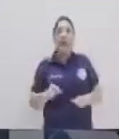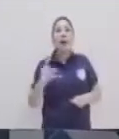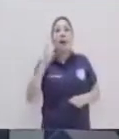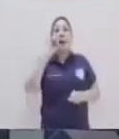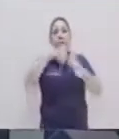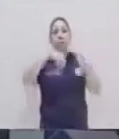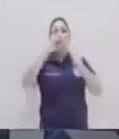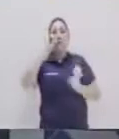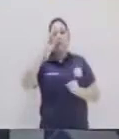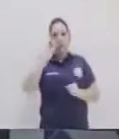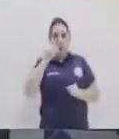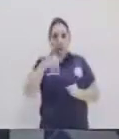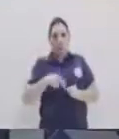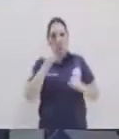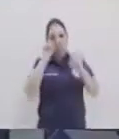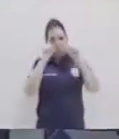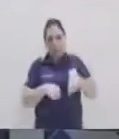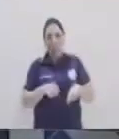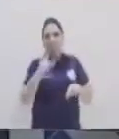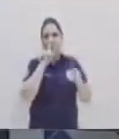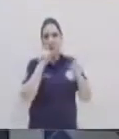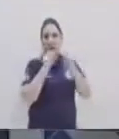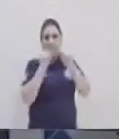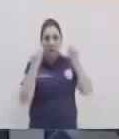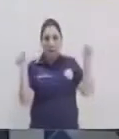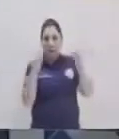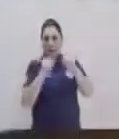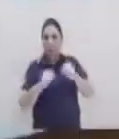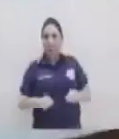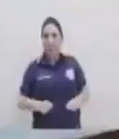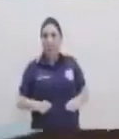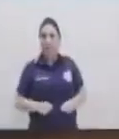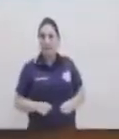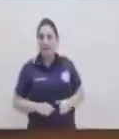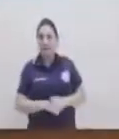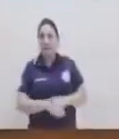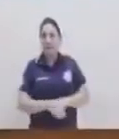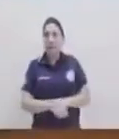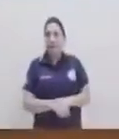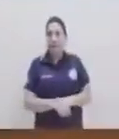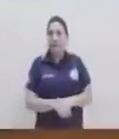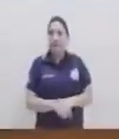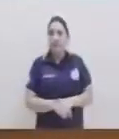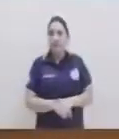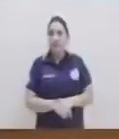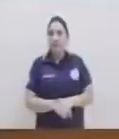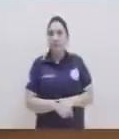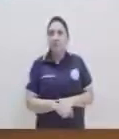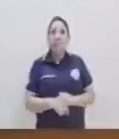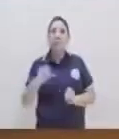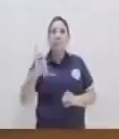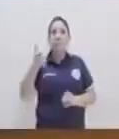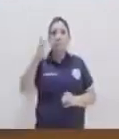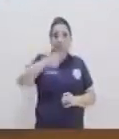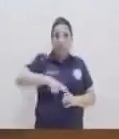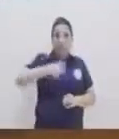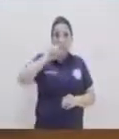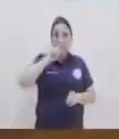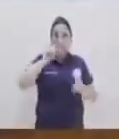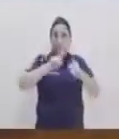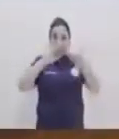foco, ¿verdad? Entonces podemos medir nosotros esta línea acá y luego